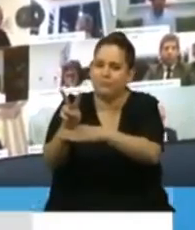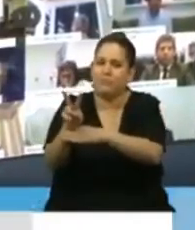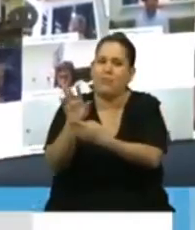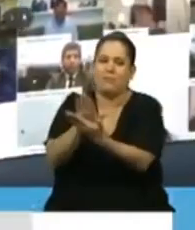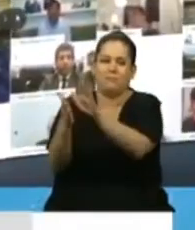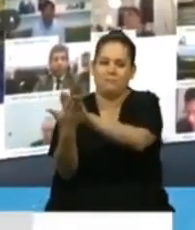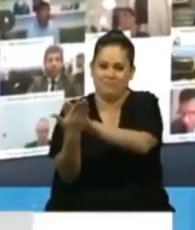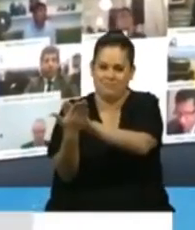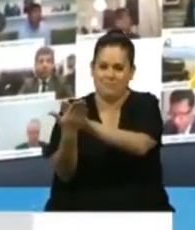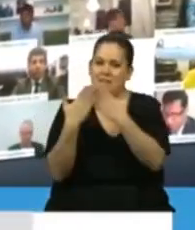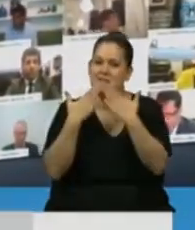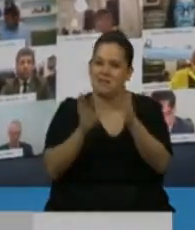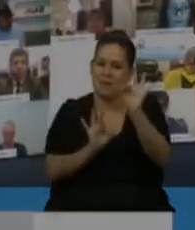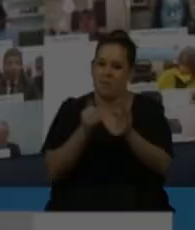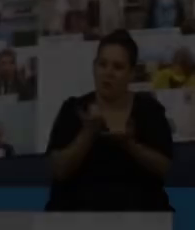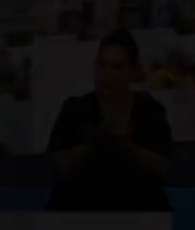Muchas gracias. Gracias, diputada.